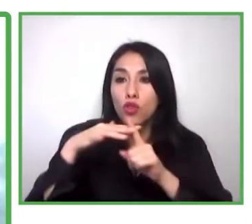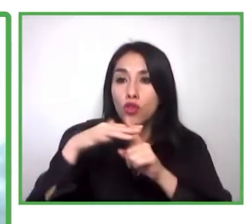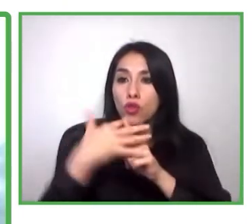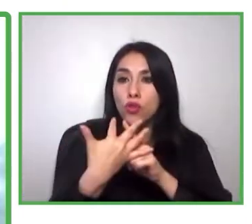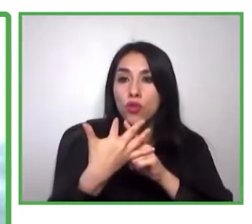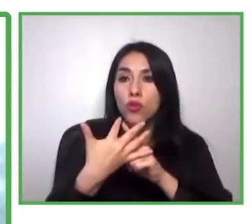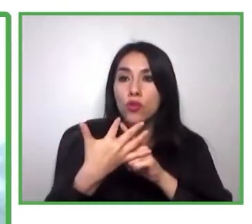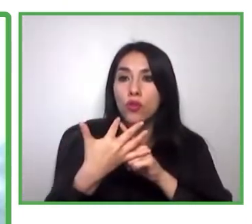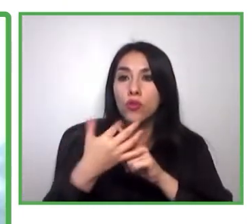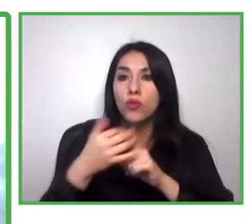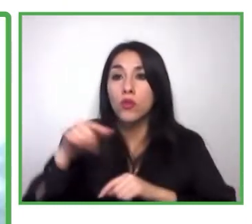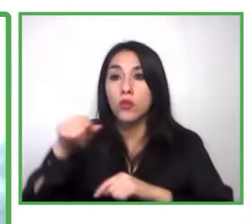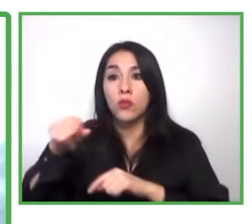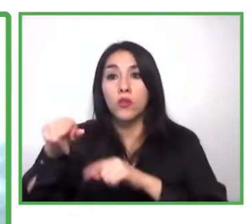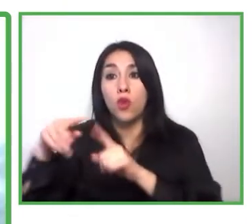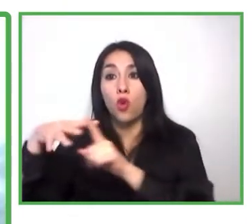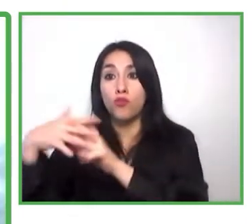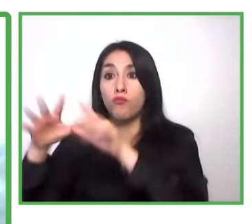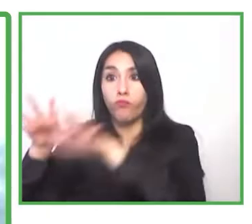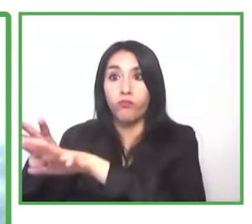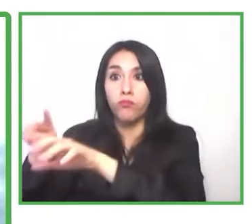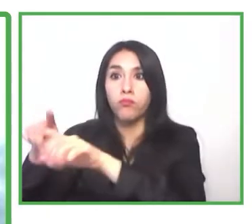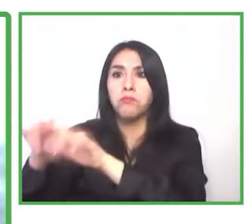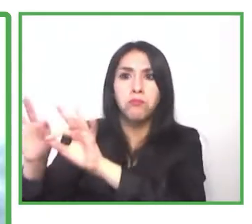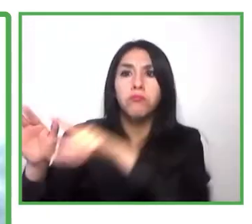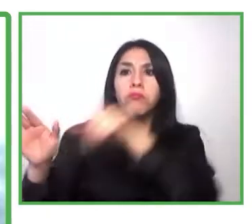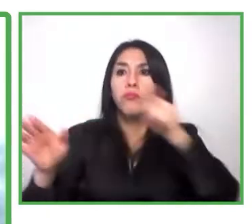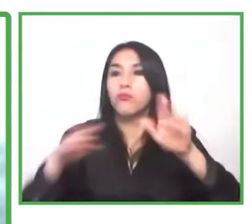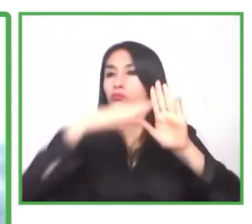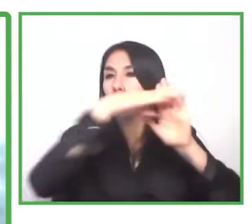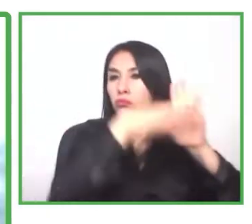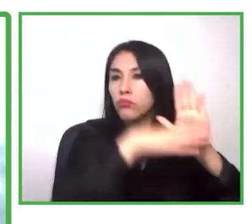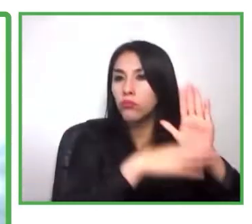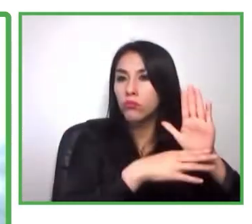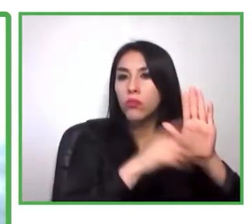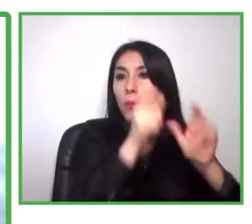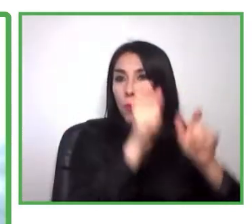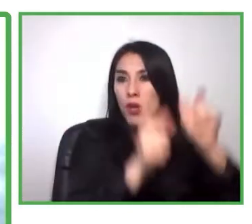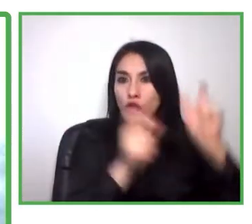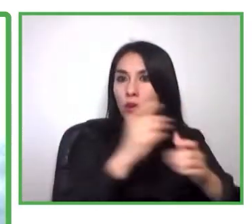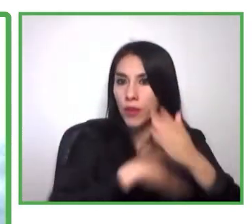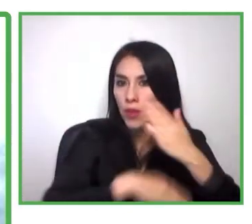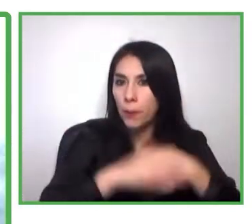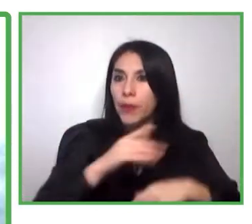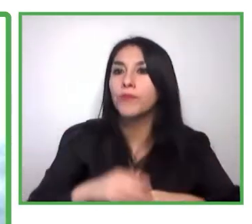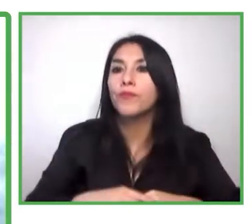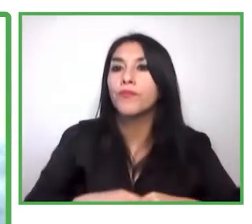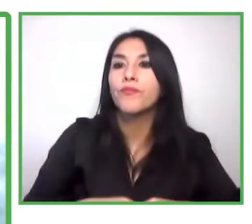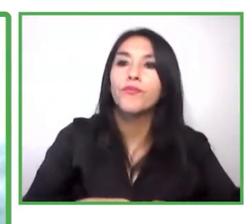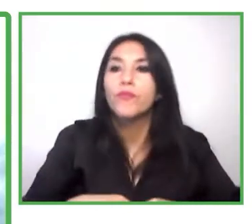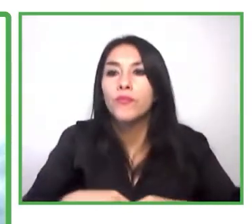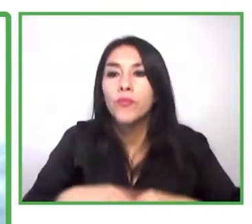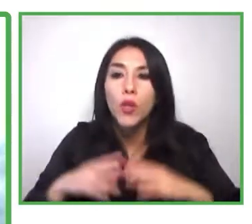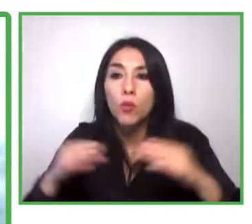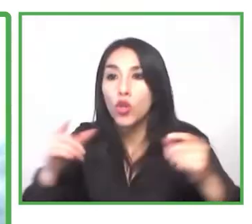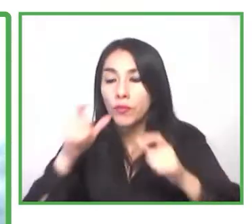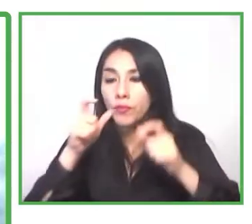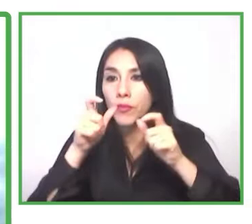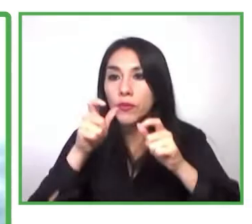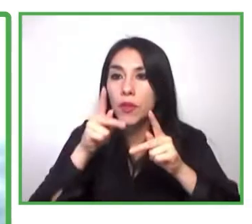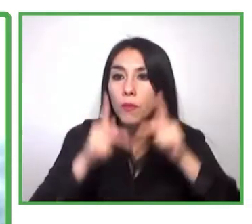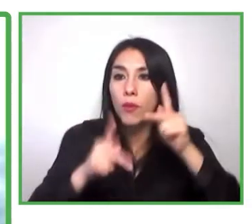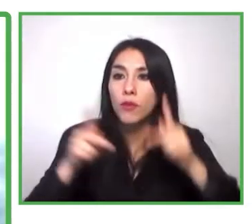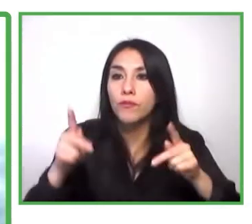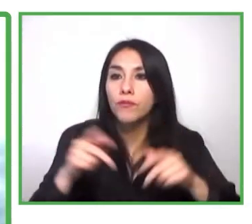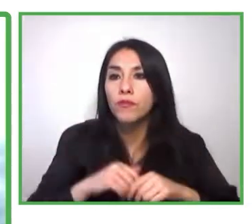las personas. Y además, como nosotros también, muchos profesionales que ingresan y se meten a trabajar en el mundo de la inclusión